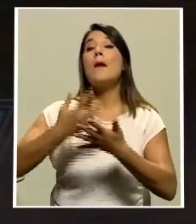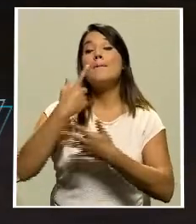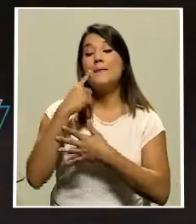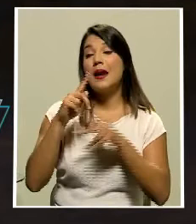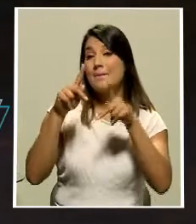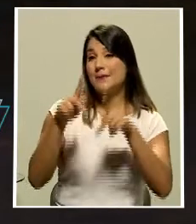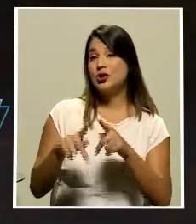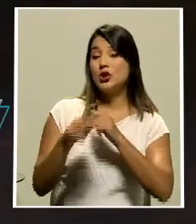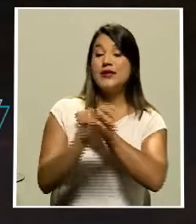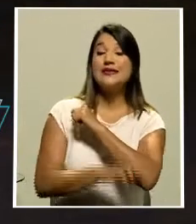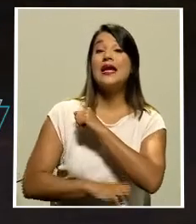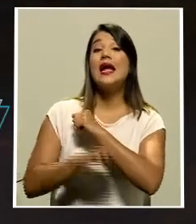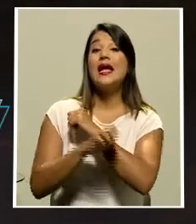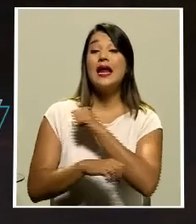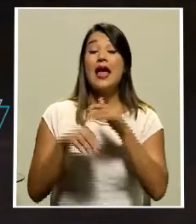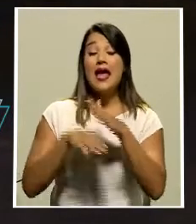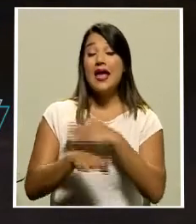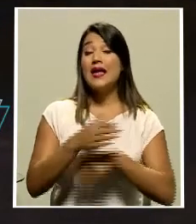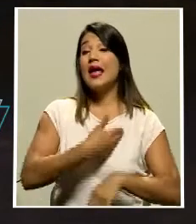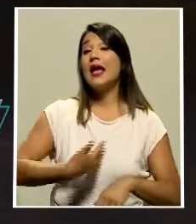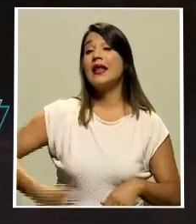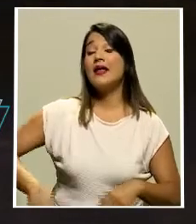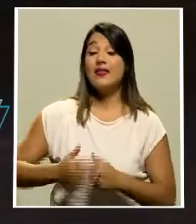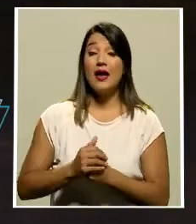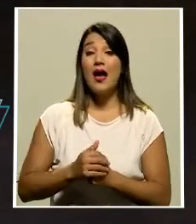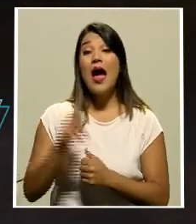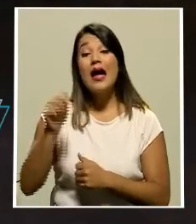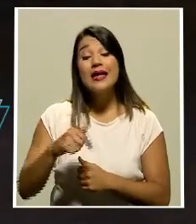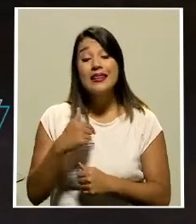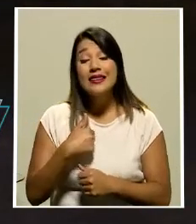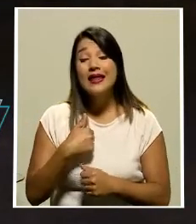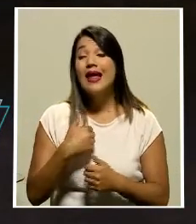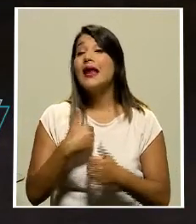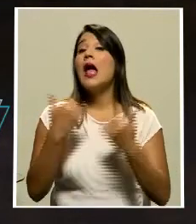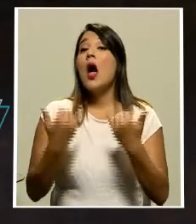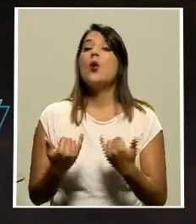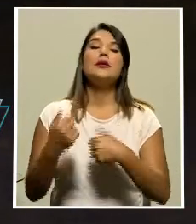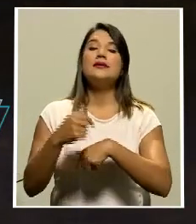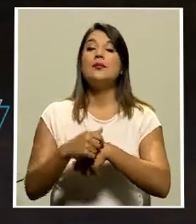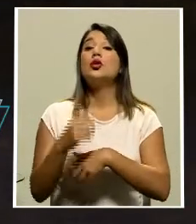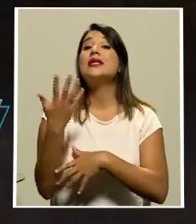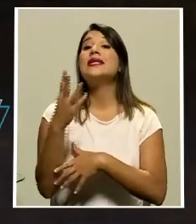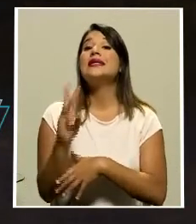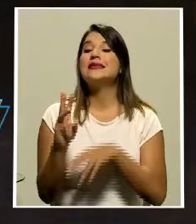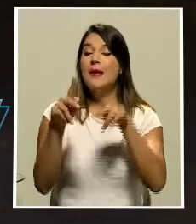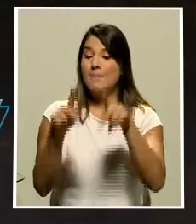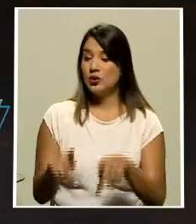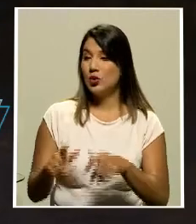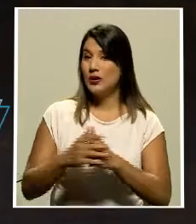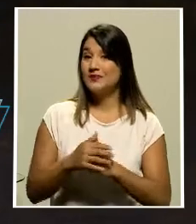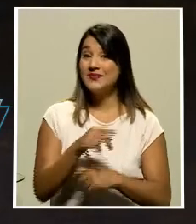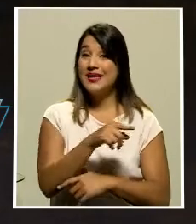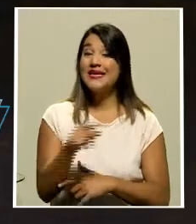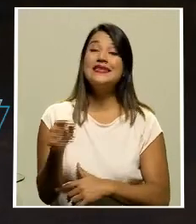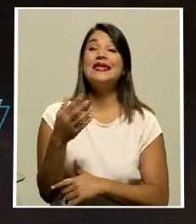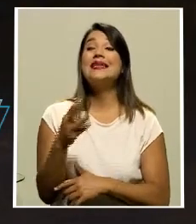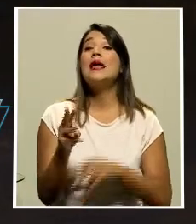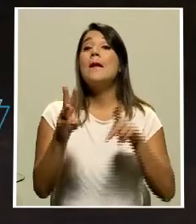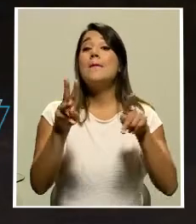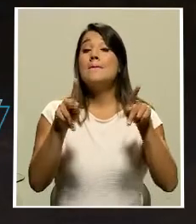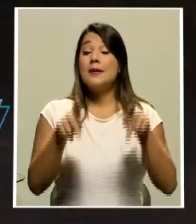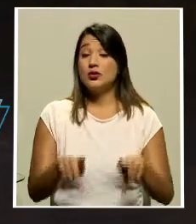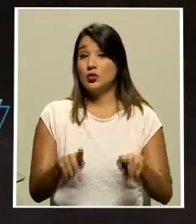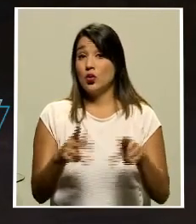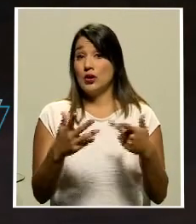Migrantes en Heredia, es donde tienen en este momento a 16 personas. Estas 16 personas que están en